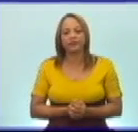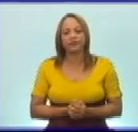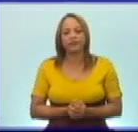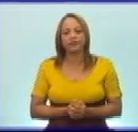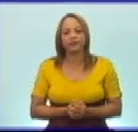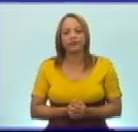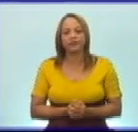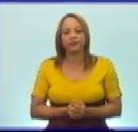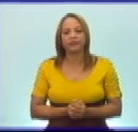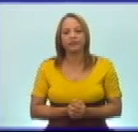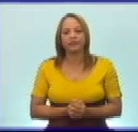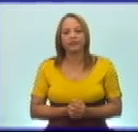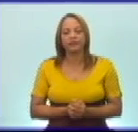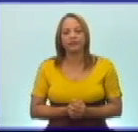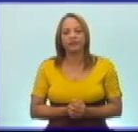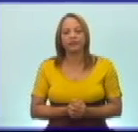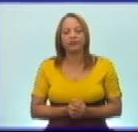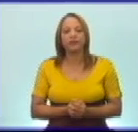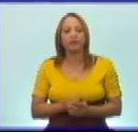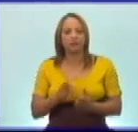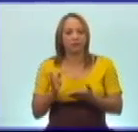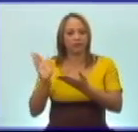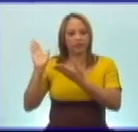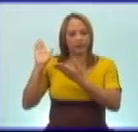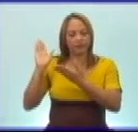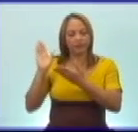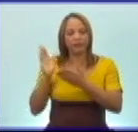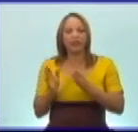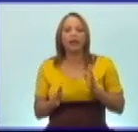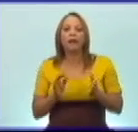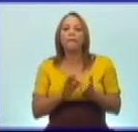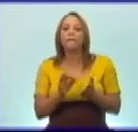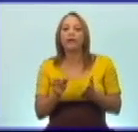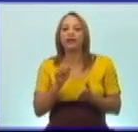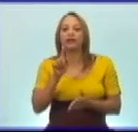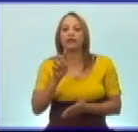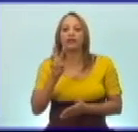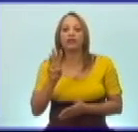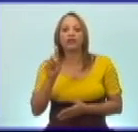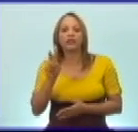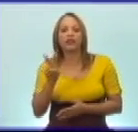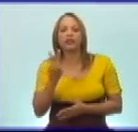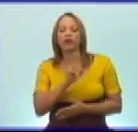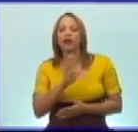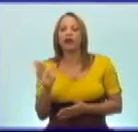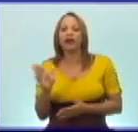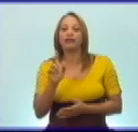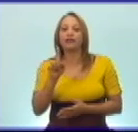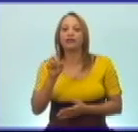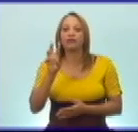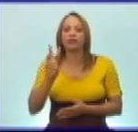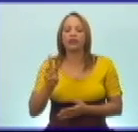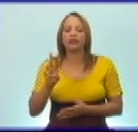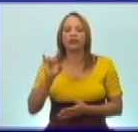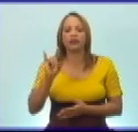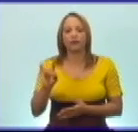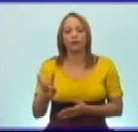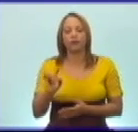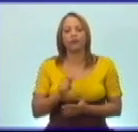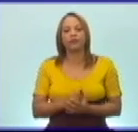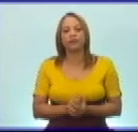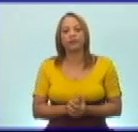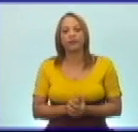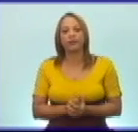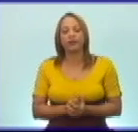Los mismos se encuentran entre las páginas 132 a 139. Y en